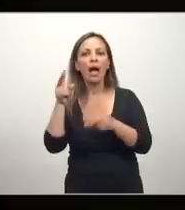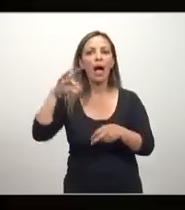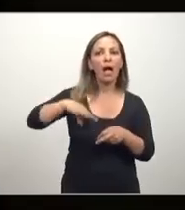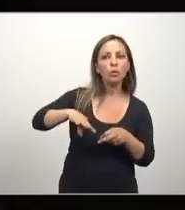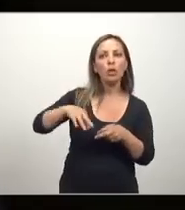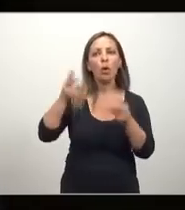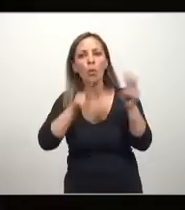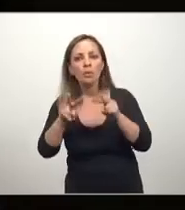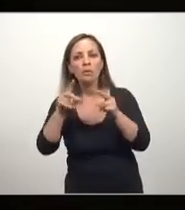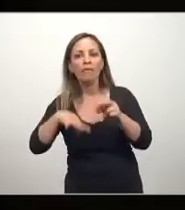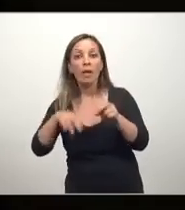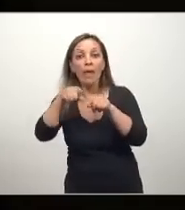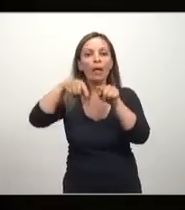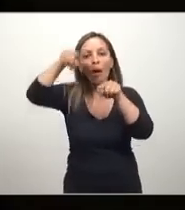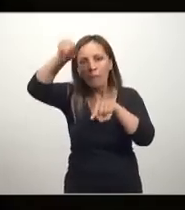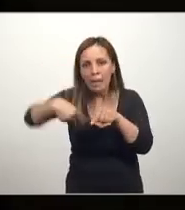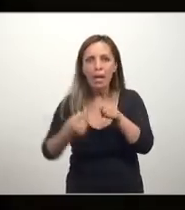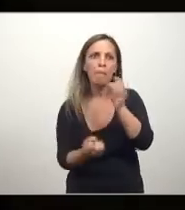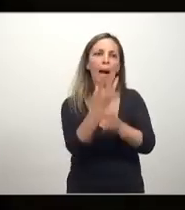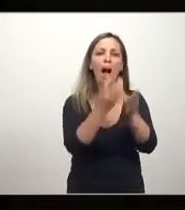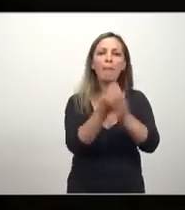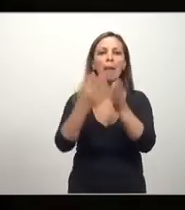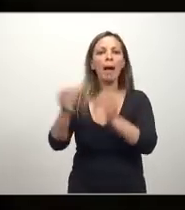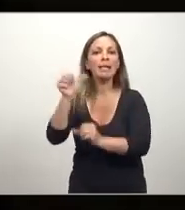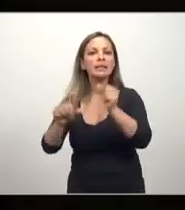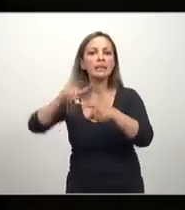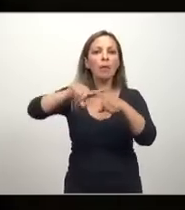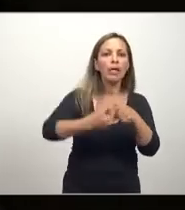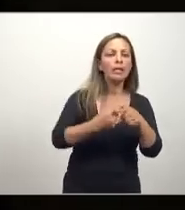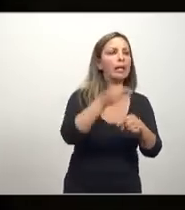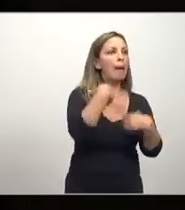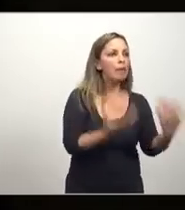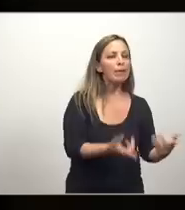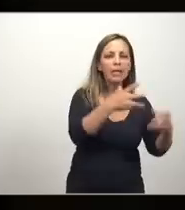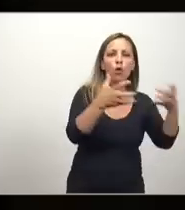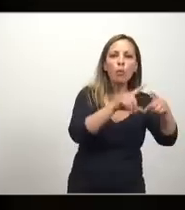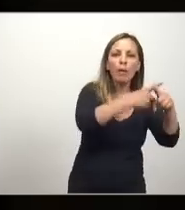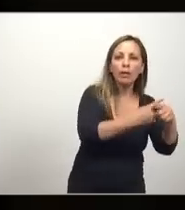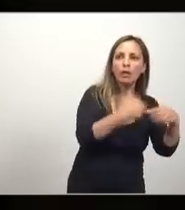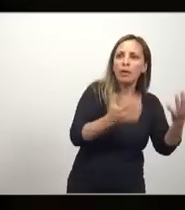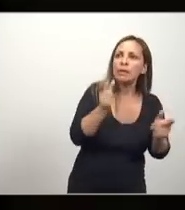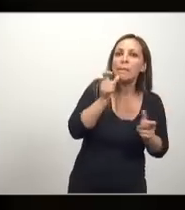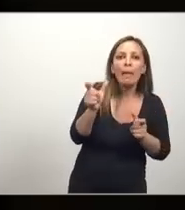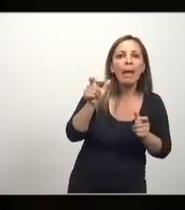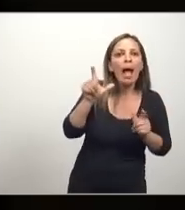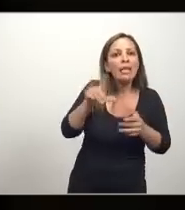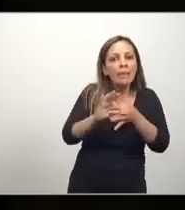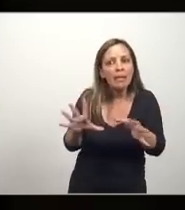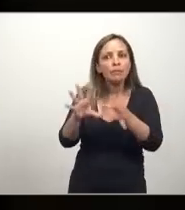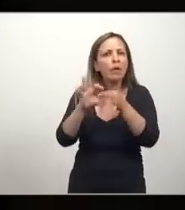teorías de ciencias políticas, donde también los partidos políticos buscan maximizar su poder, toda en la misma lógica.